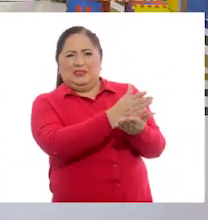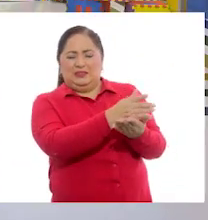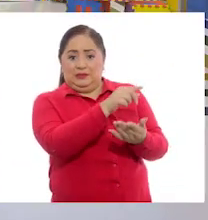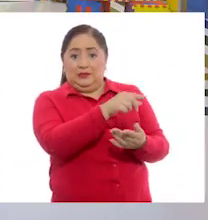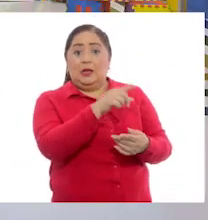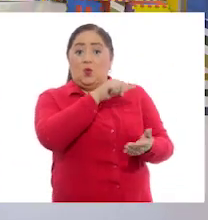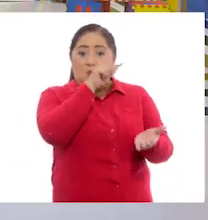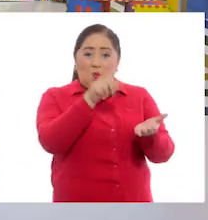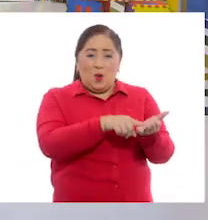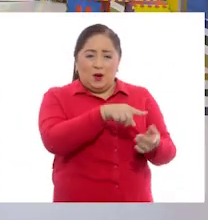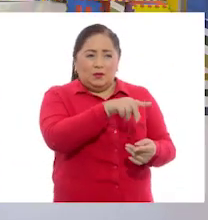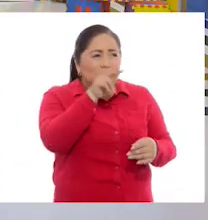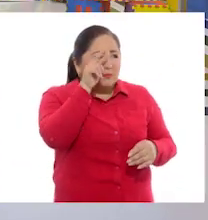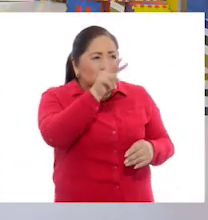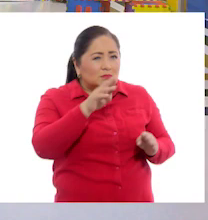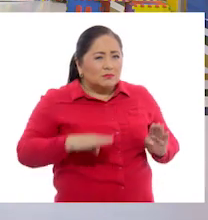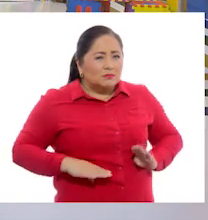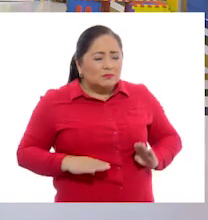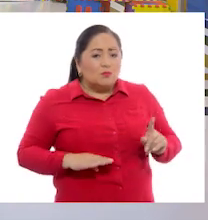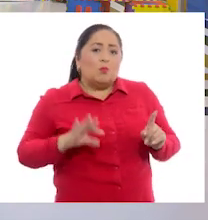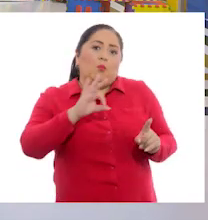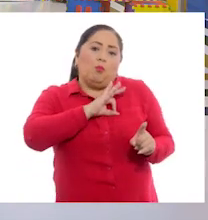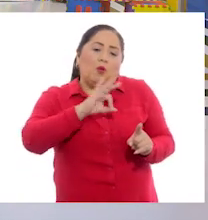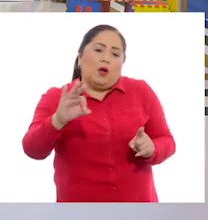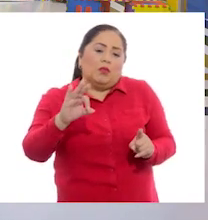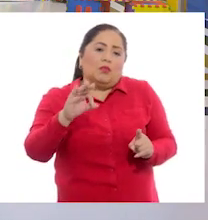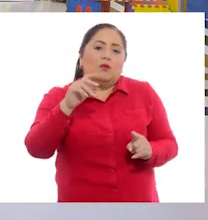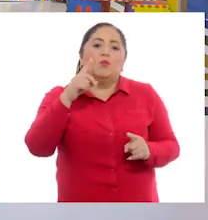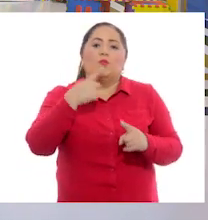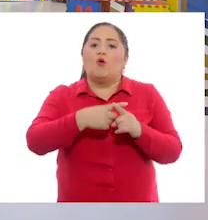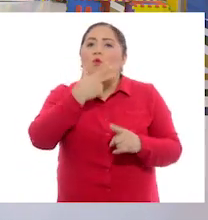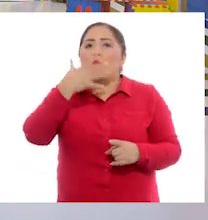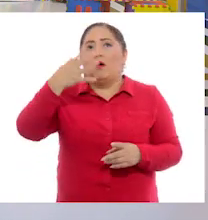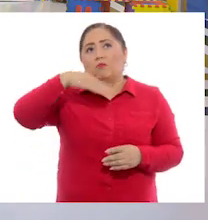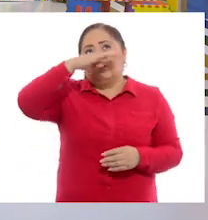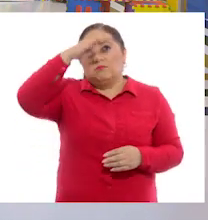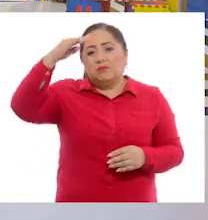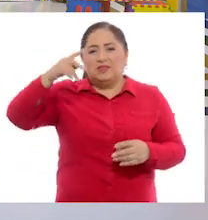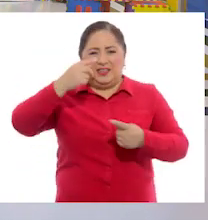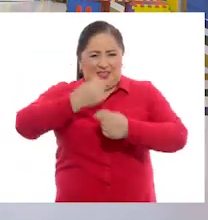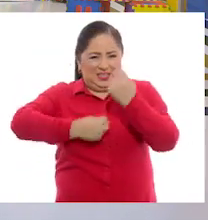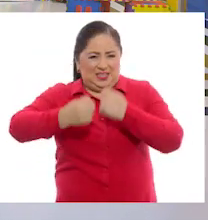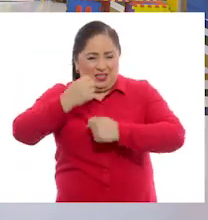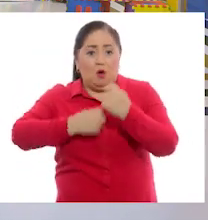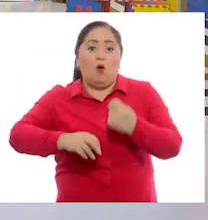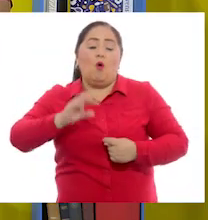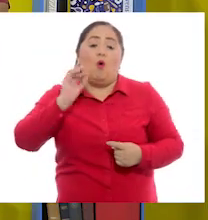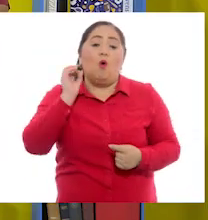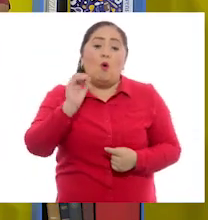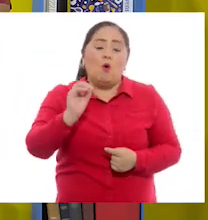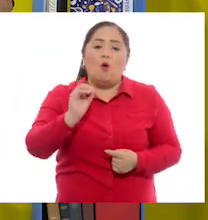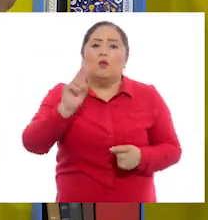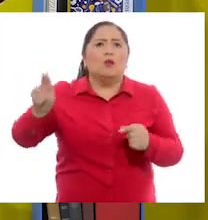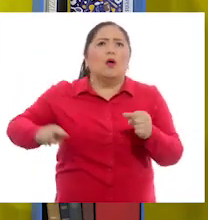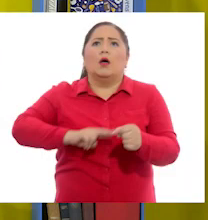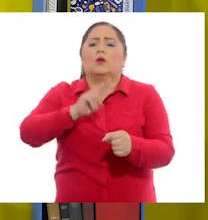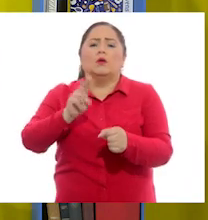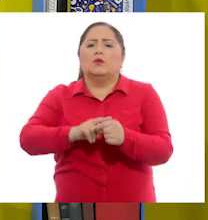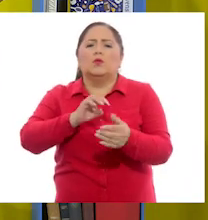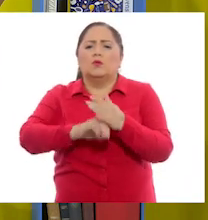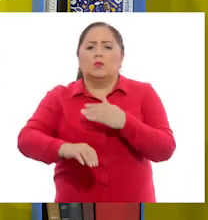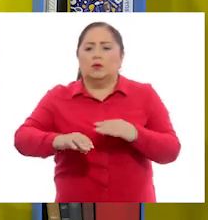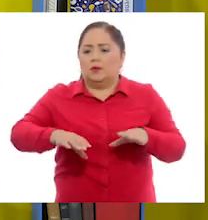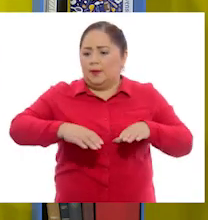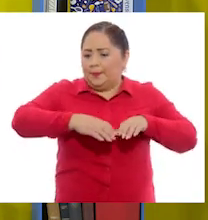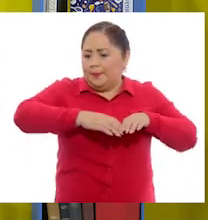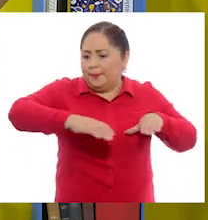lugares de referencia, recuerden, pueden ser hechos por el hombre, como las tiendas, o pueden ser naturales como una